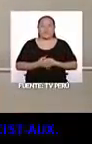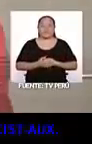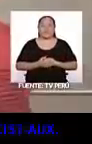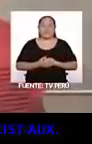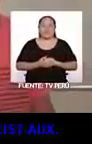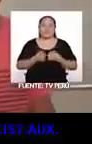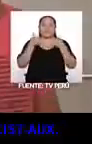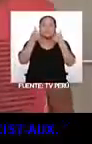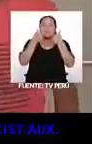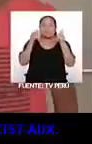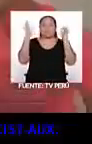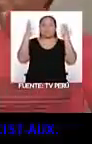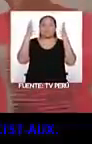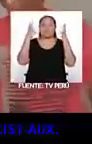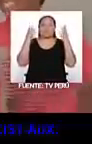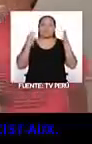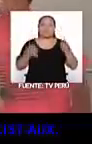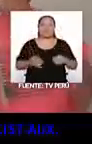¡Eh! Muy bien.